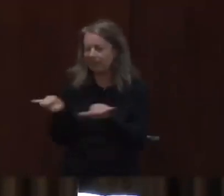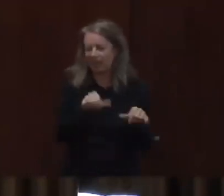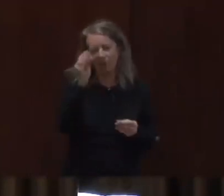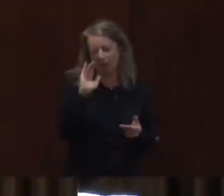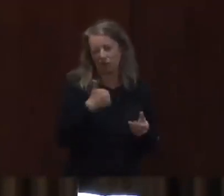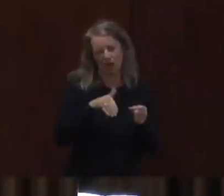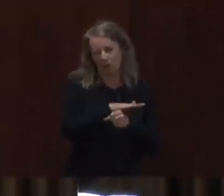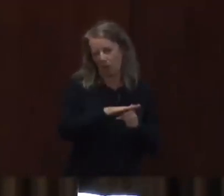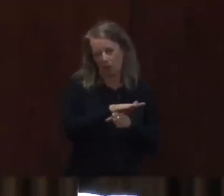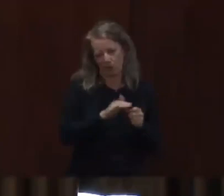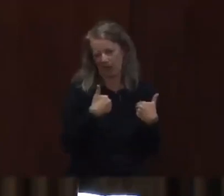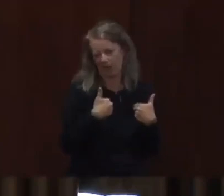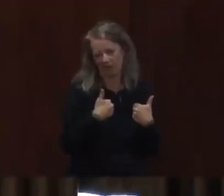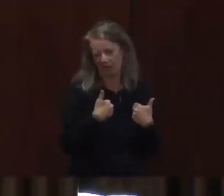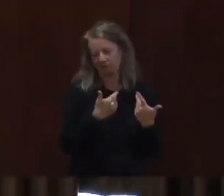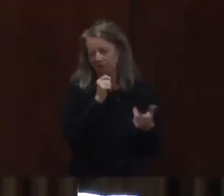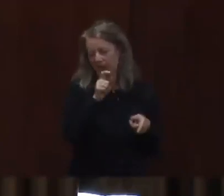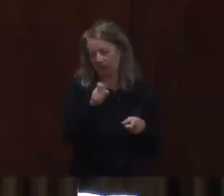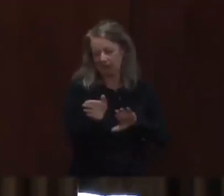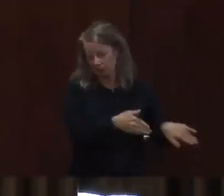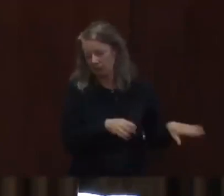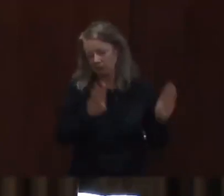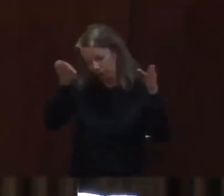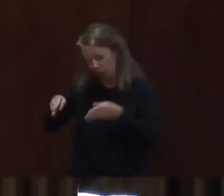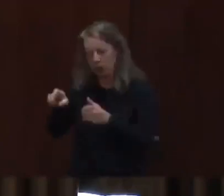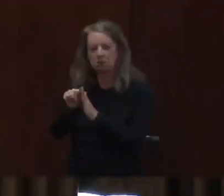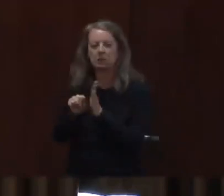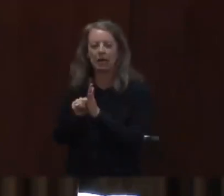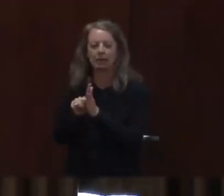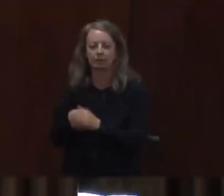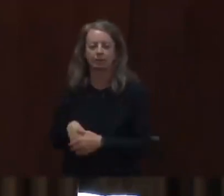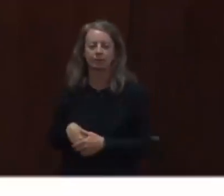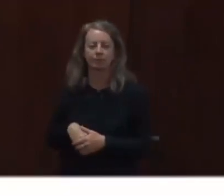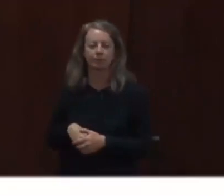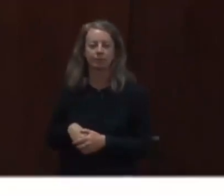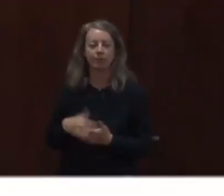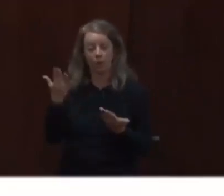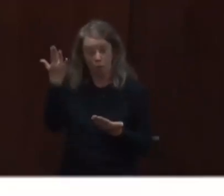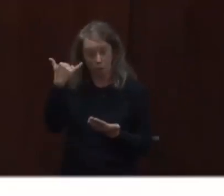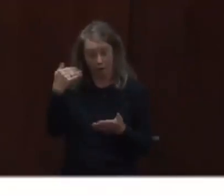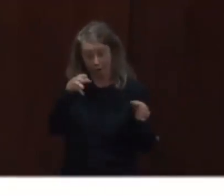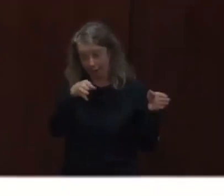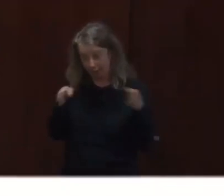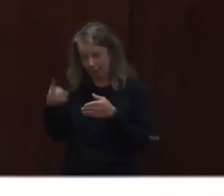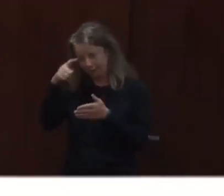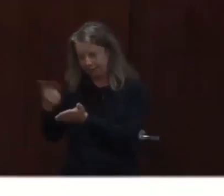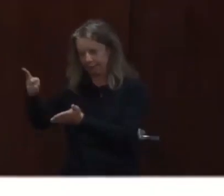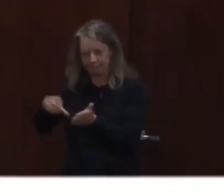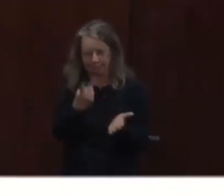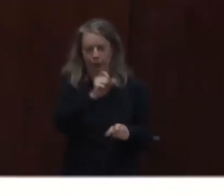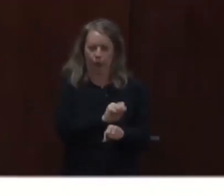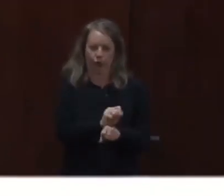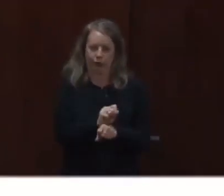para que ambos incluyan la misma información. Es un esfuerzo